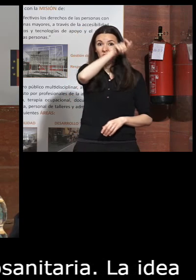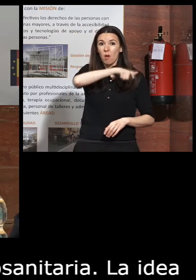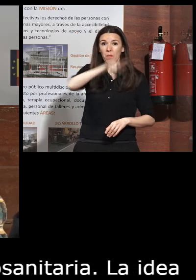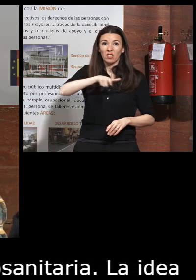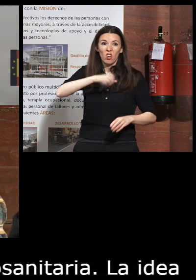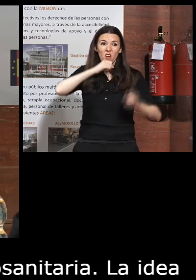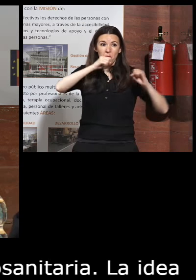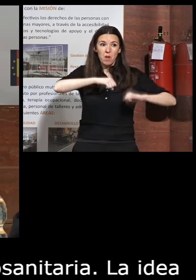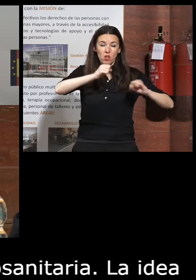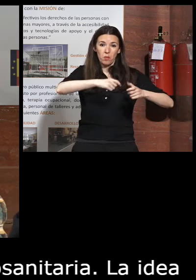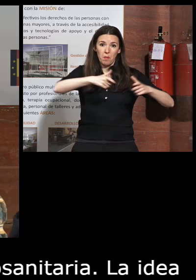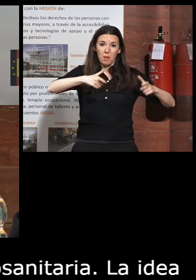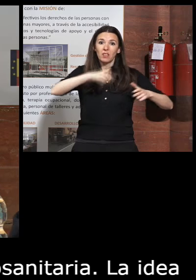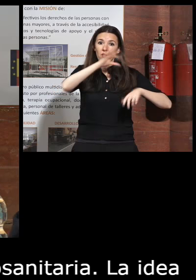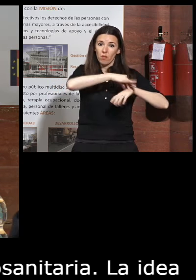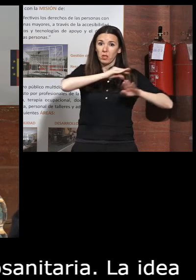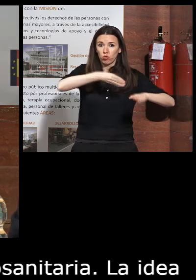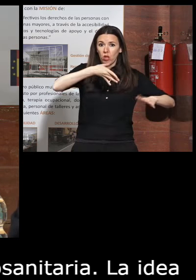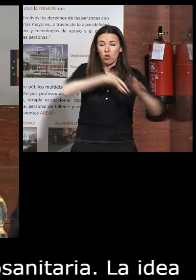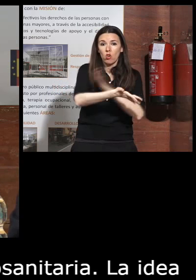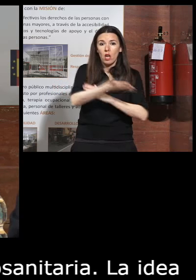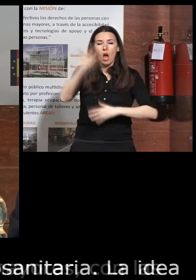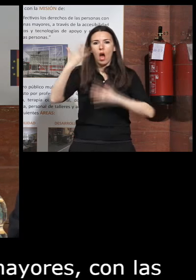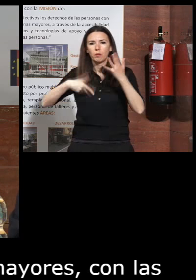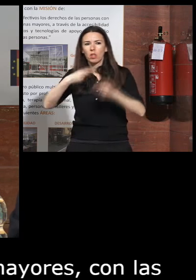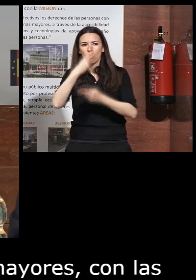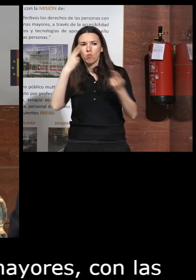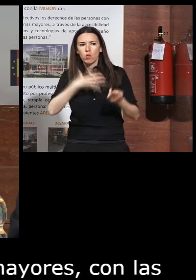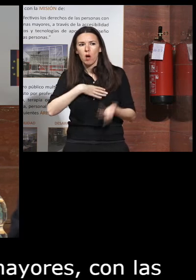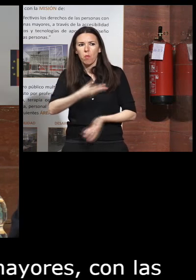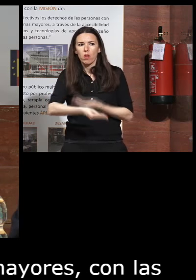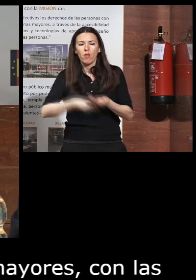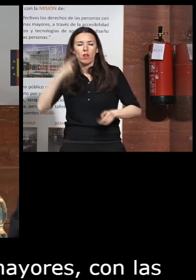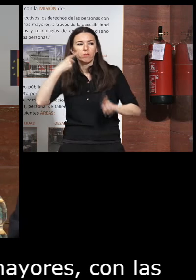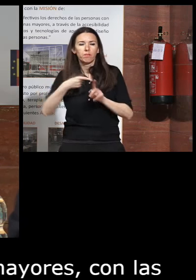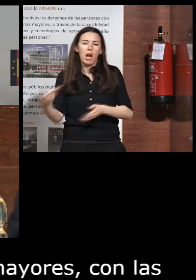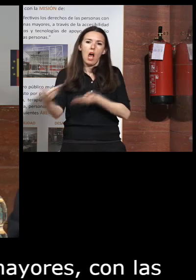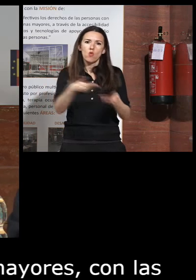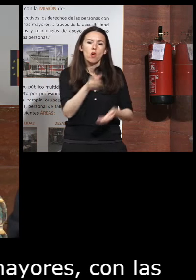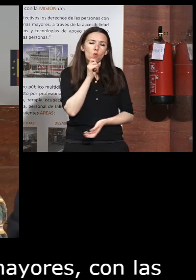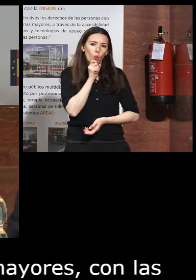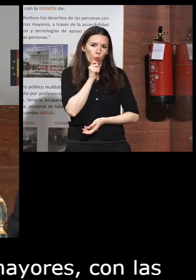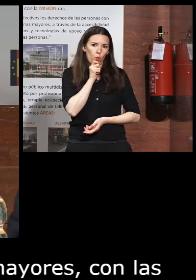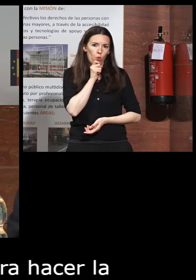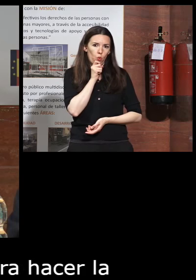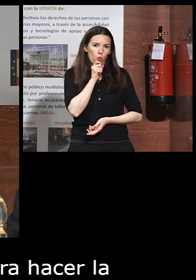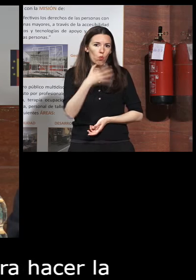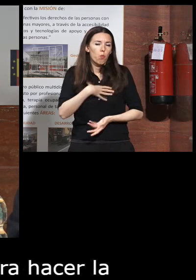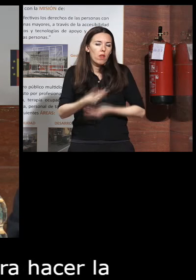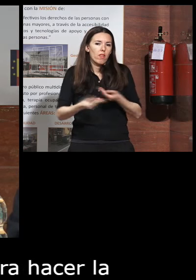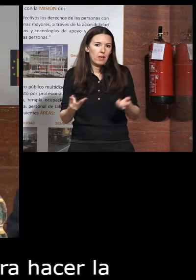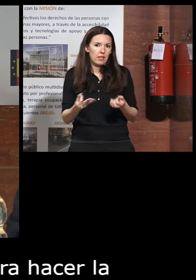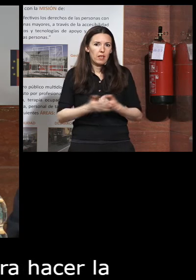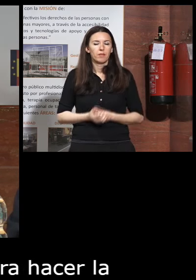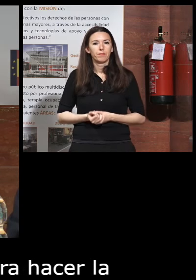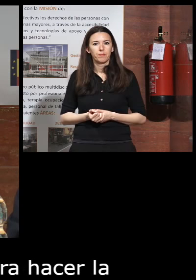las enfermedades crónicas que pueda ahora hacer la administración pública para ayudarles y cuando